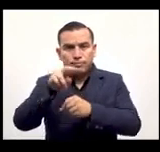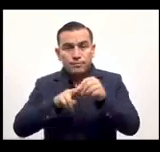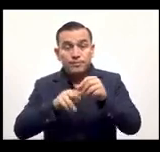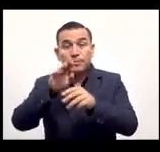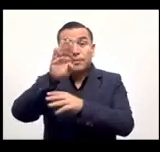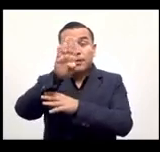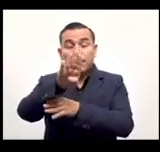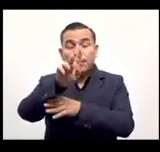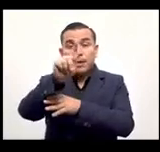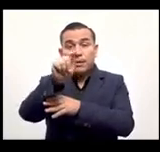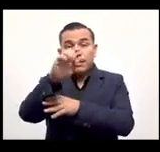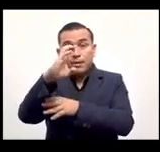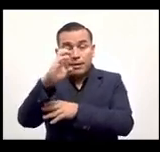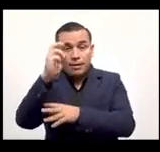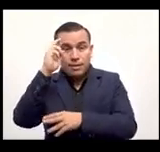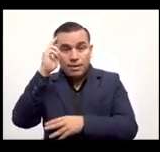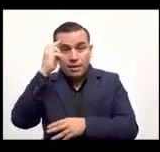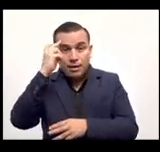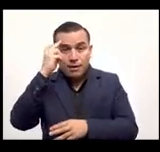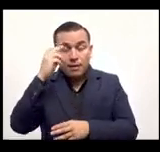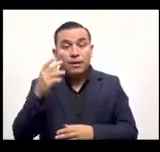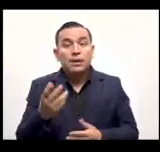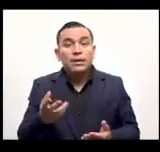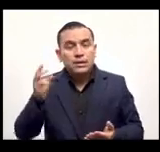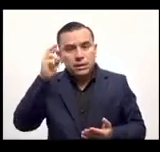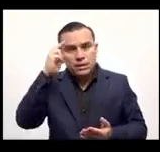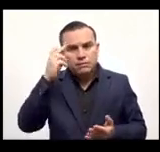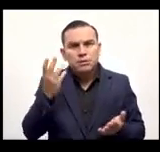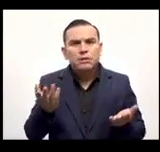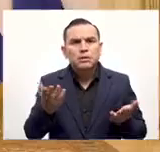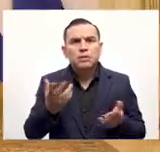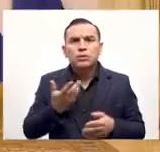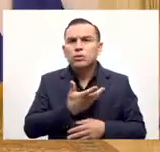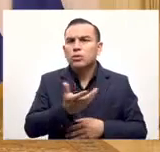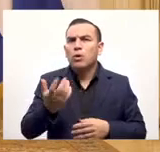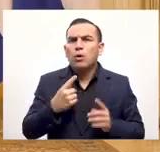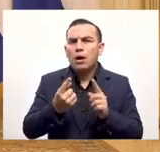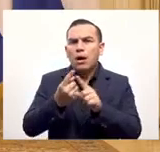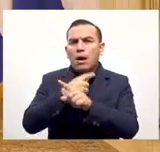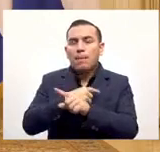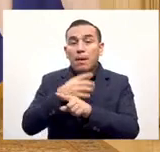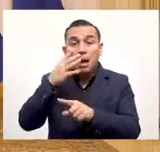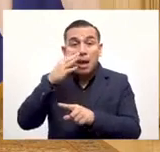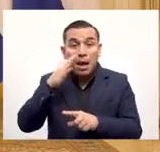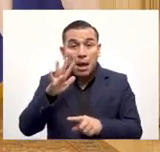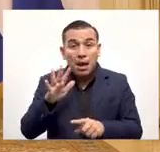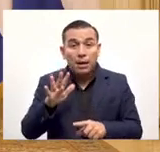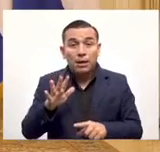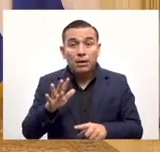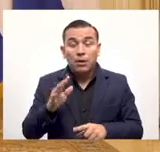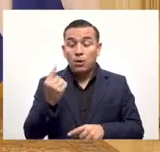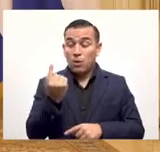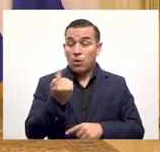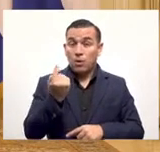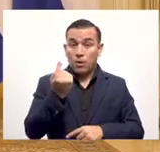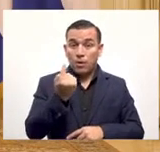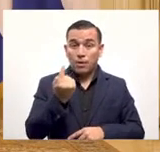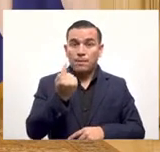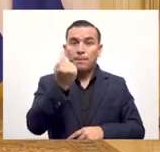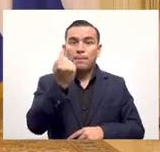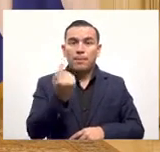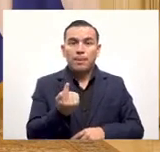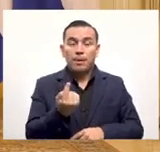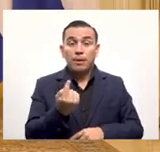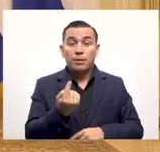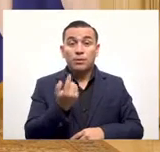bitcoin equivalente a 30 dólares a valor de mercado en el momento de registro este valor puede cambiar si esta es la única vez